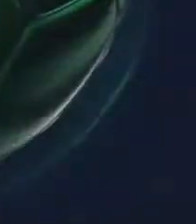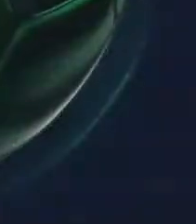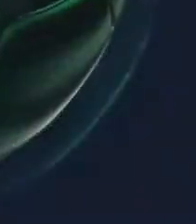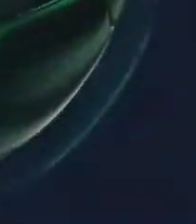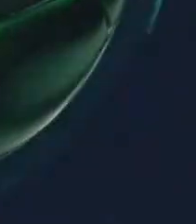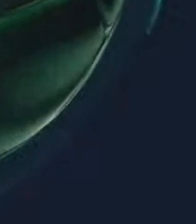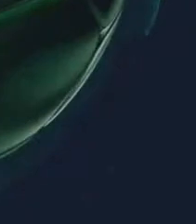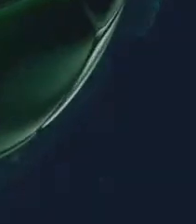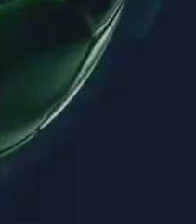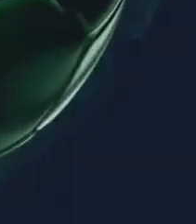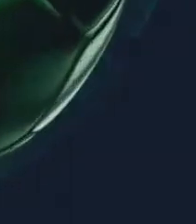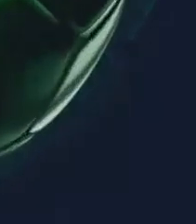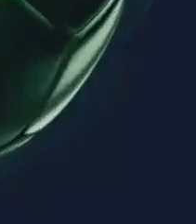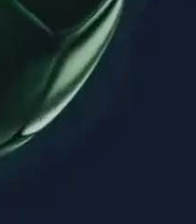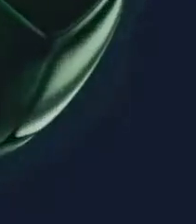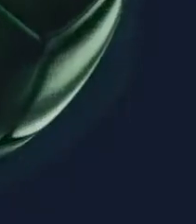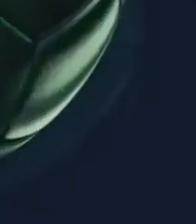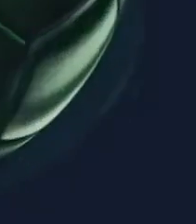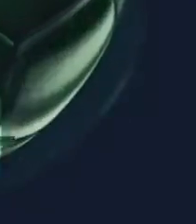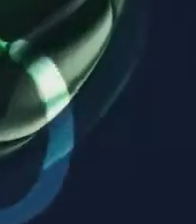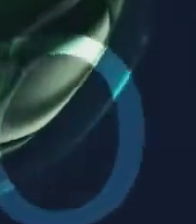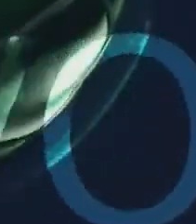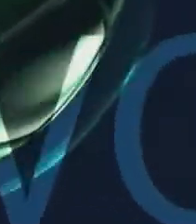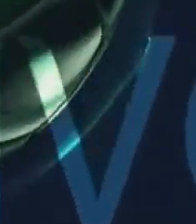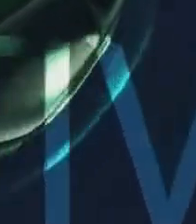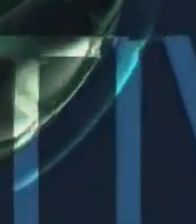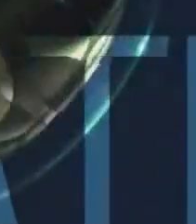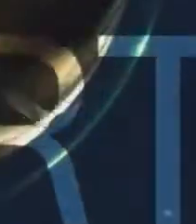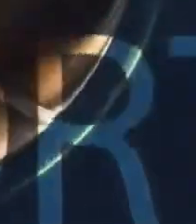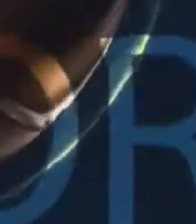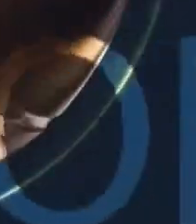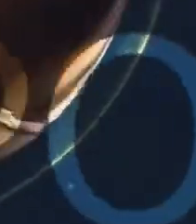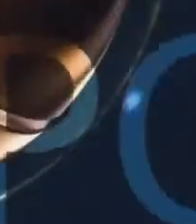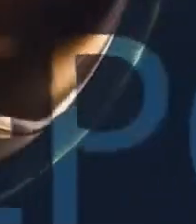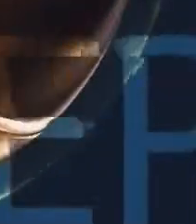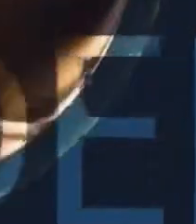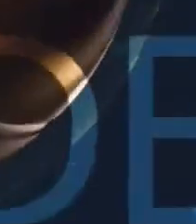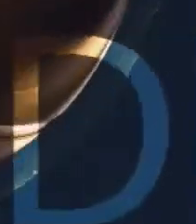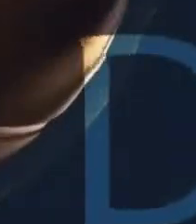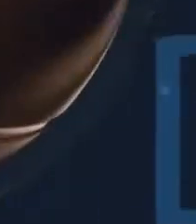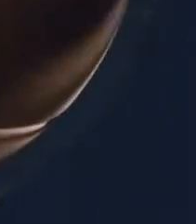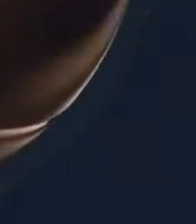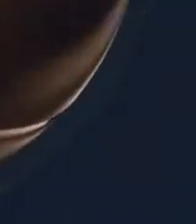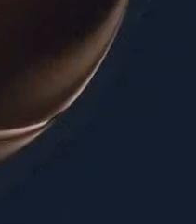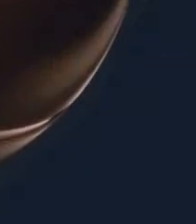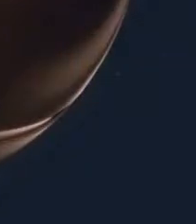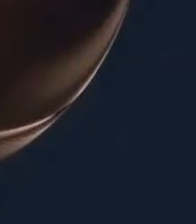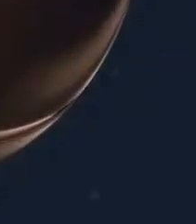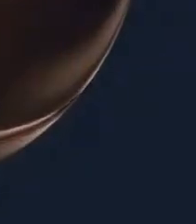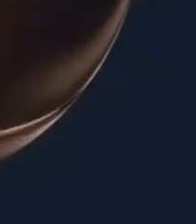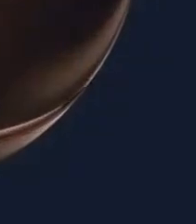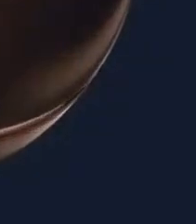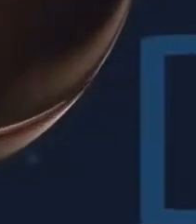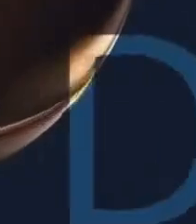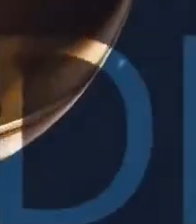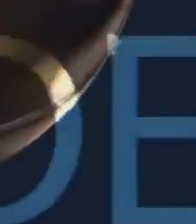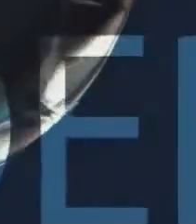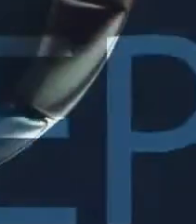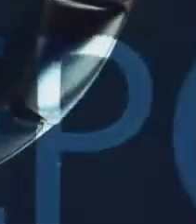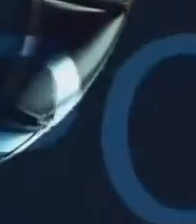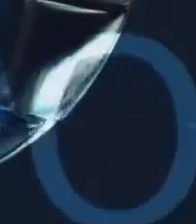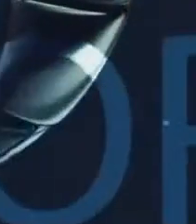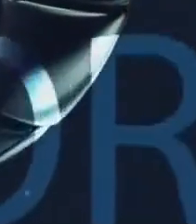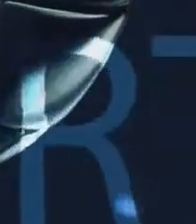Nacional Finalmente Realizó su rutina Al ritmo De El cóndor Pasa En la competencia Que se realiza